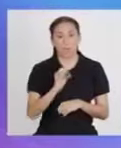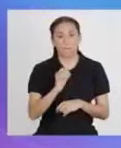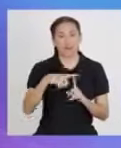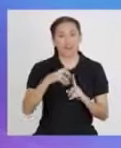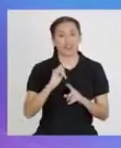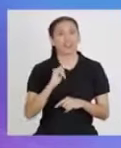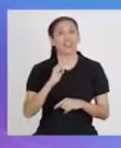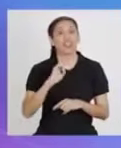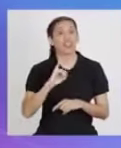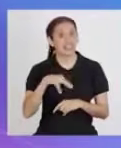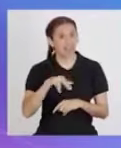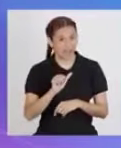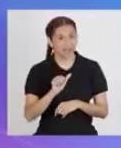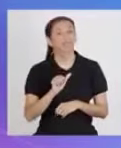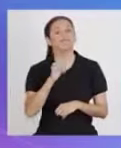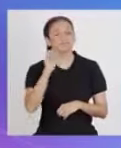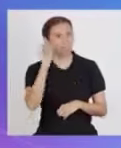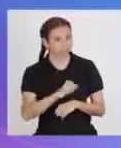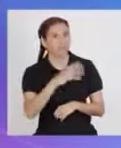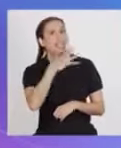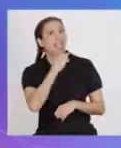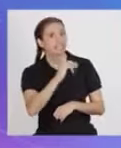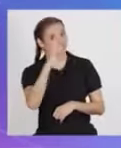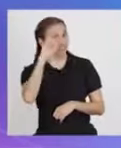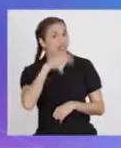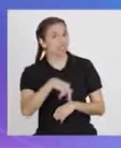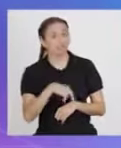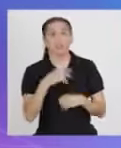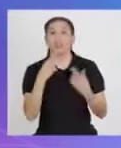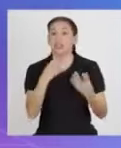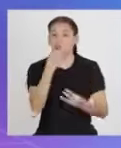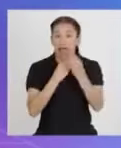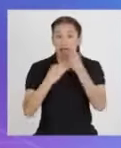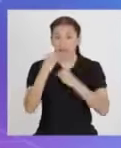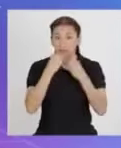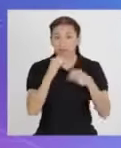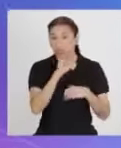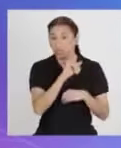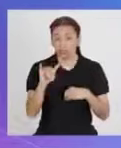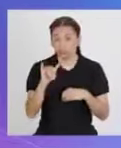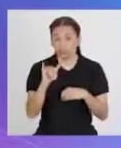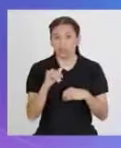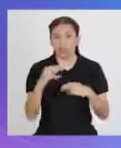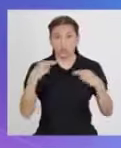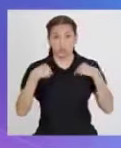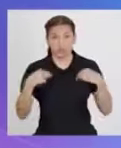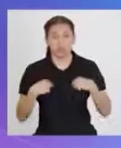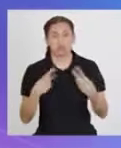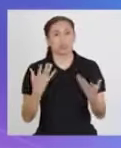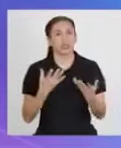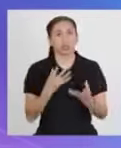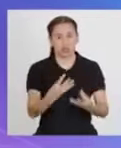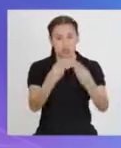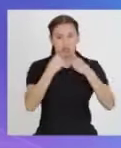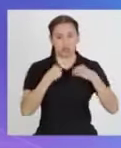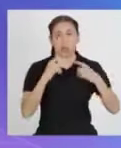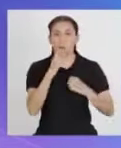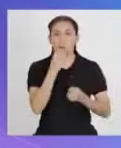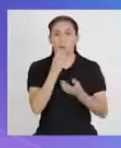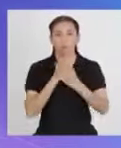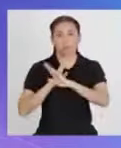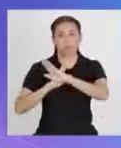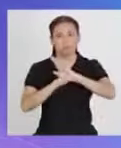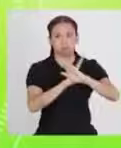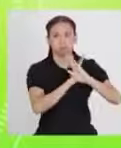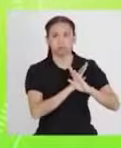Así es, Techi, la alimentación y la nutrición contribuyen al cuidado y buen funcionamiento del sistema